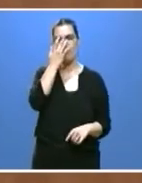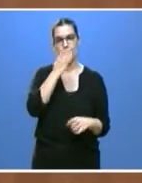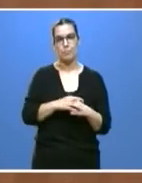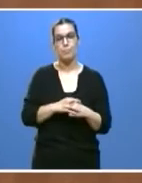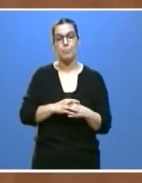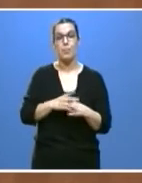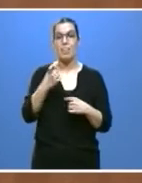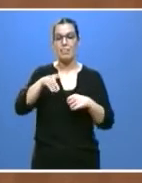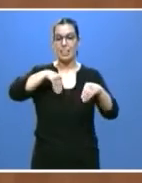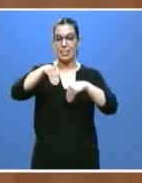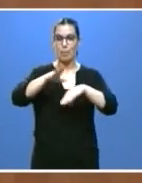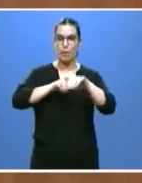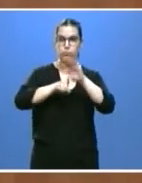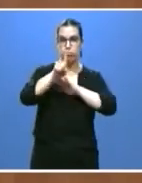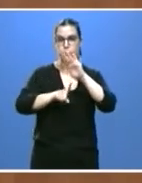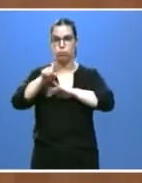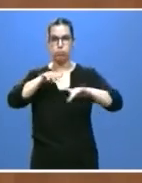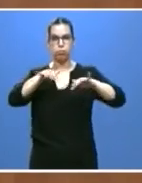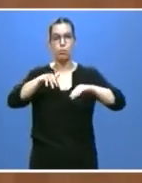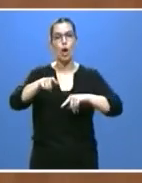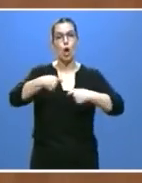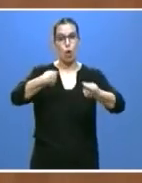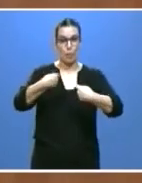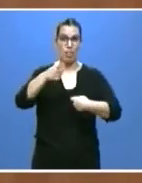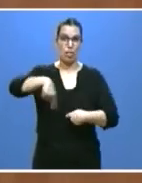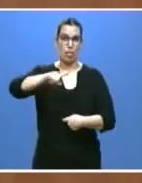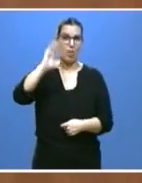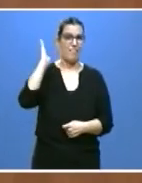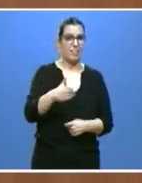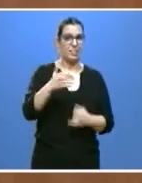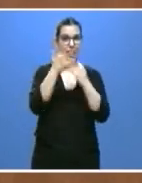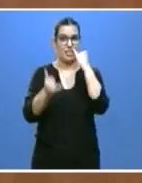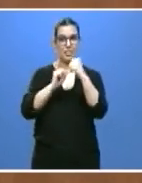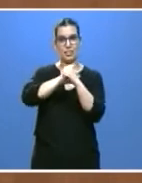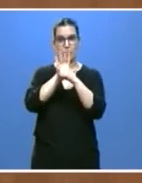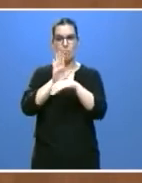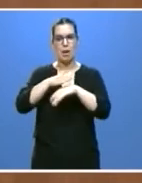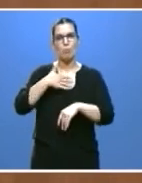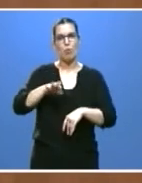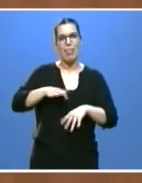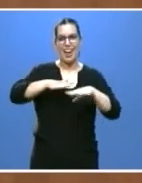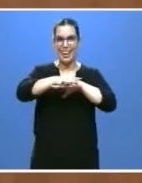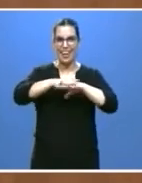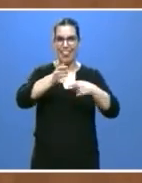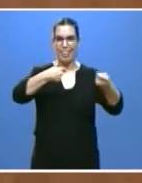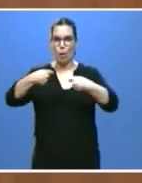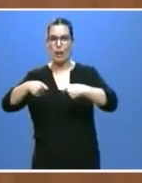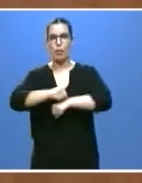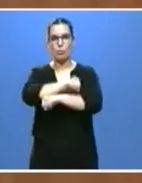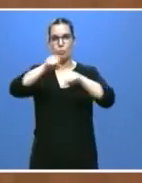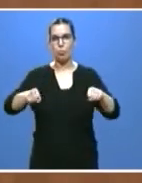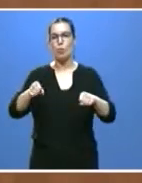reactivación del comercio, muy afectado por la crisis que permita consolidar el tejido comercial en los ámbitos